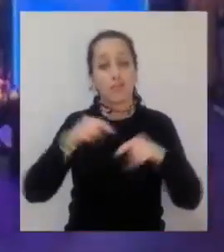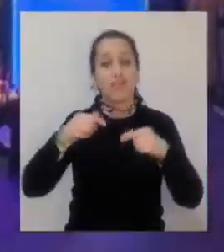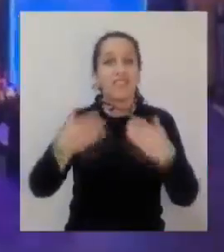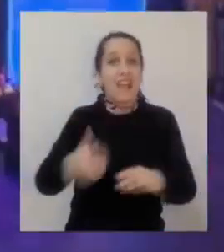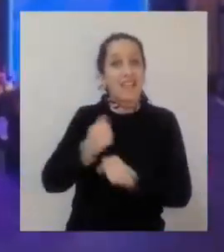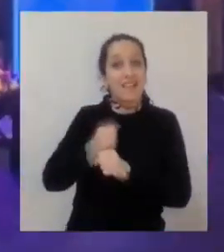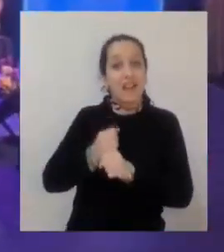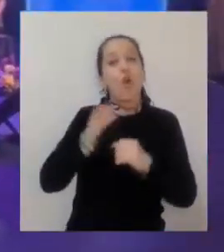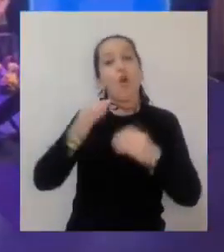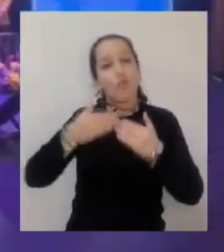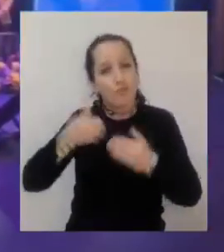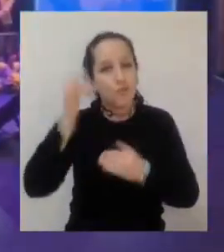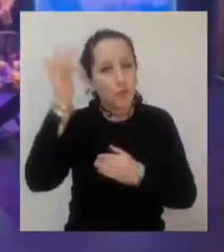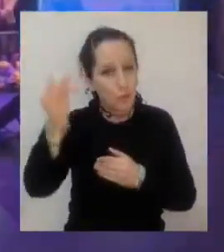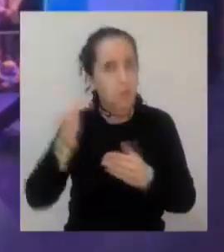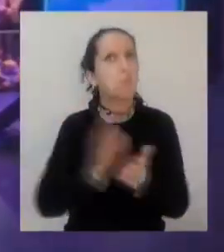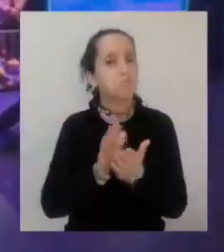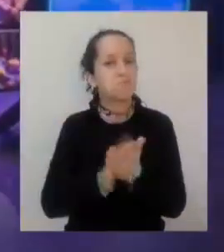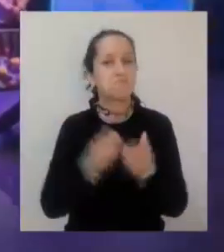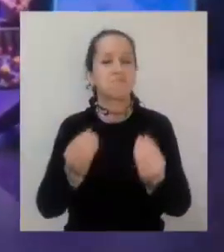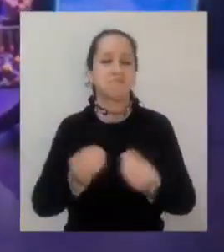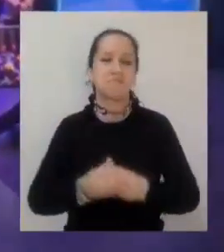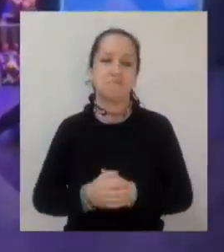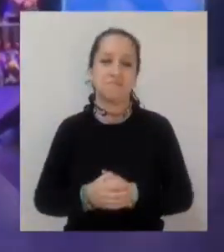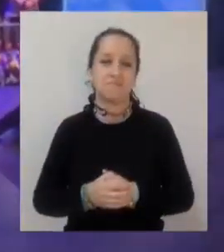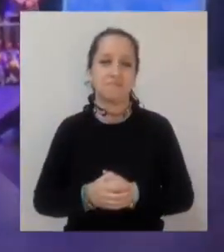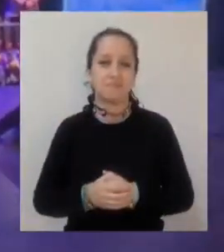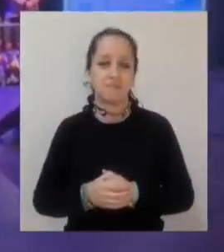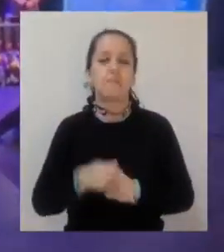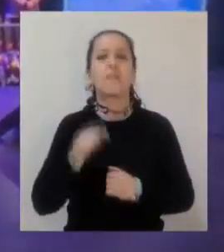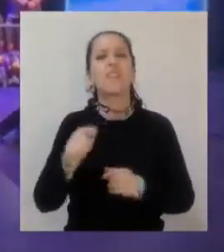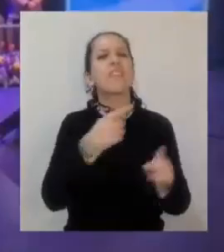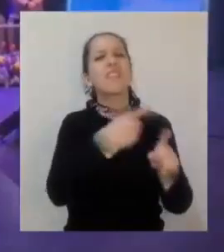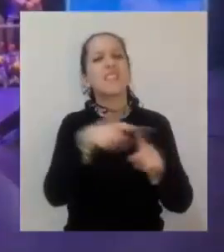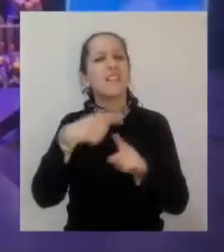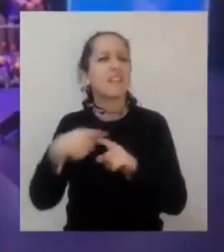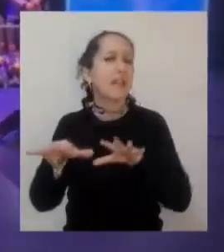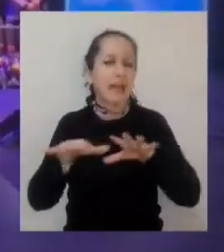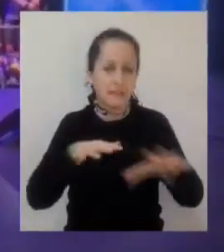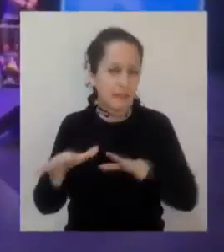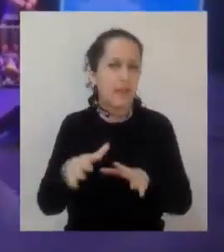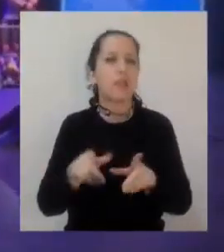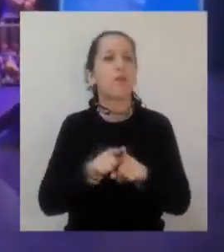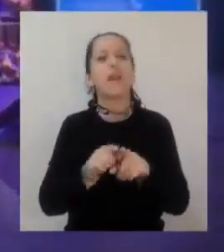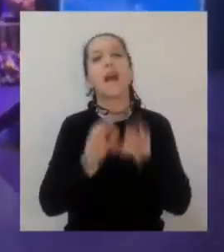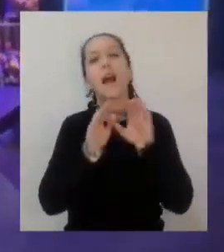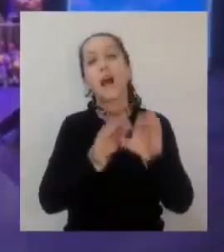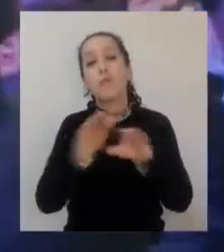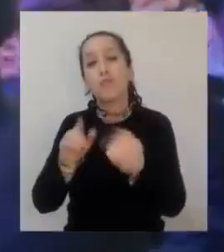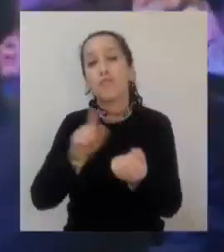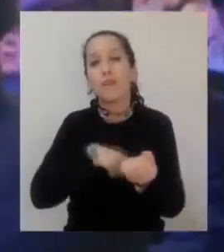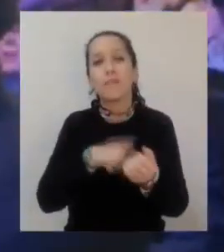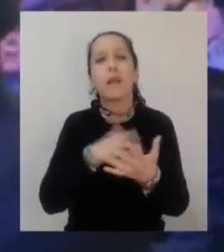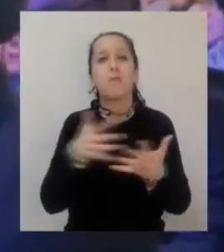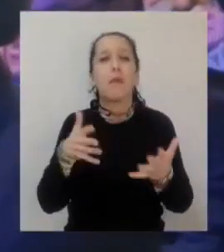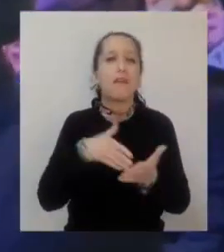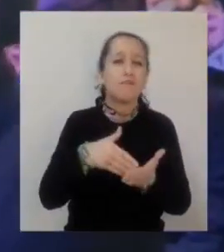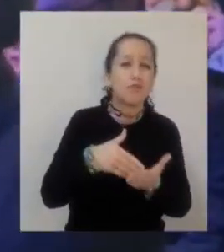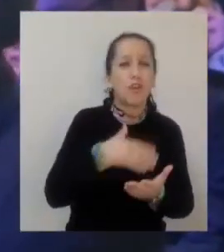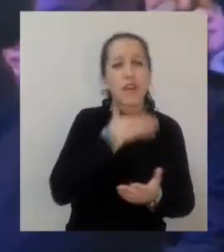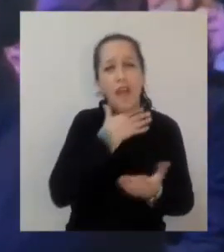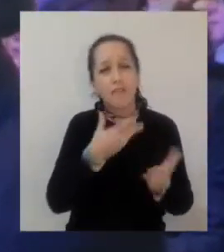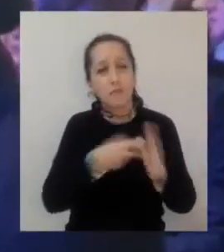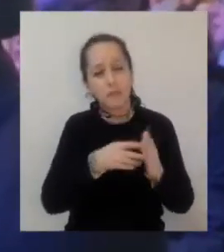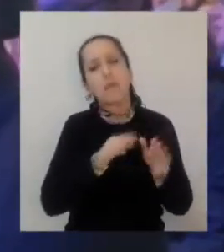En la oportunidad también se explicó que se trabajaron diferentes líneas de acción para ir en apoyo de las familias más vulnerables de la